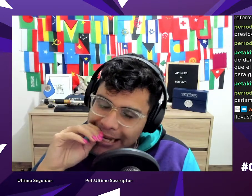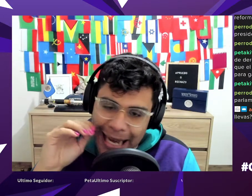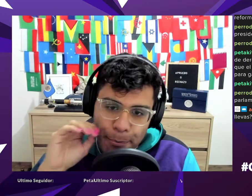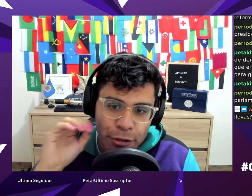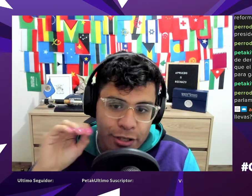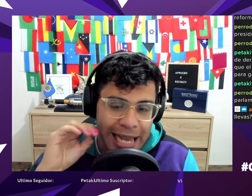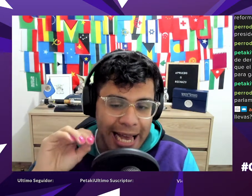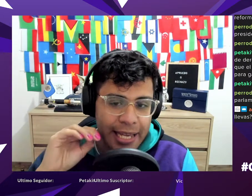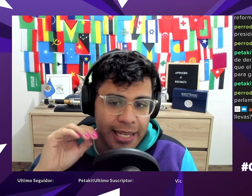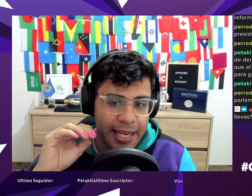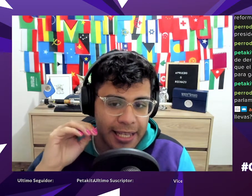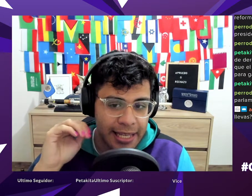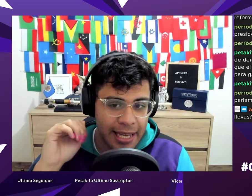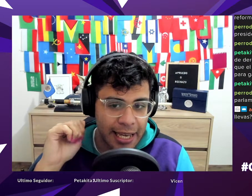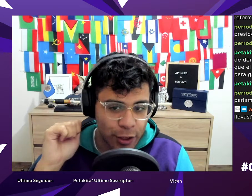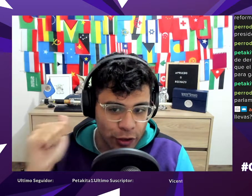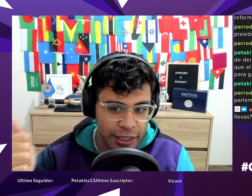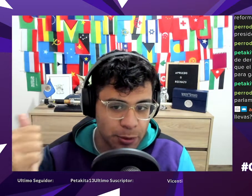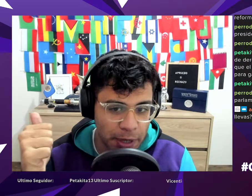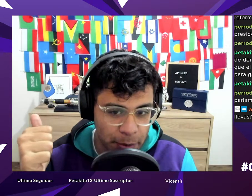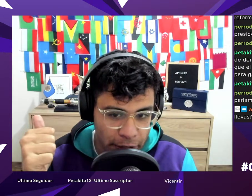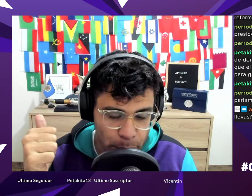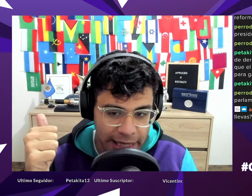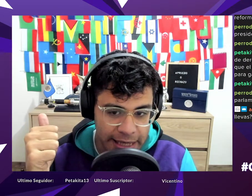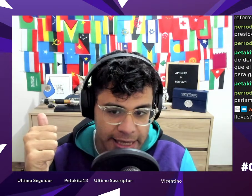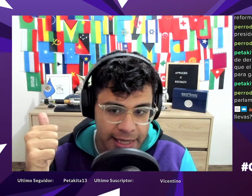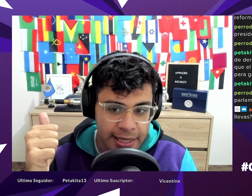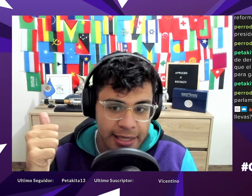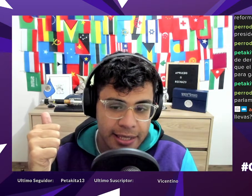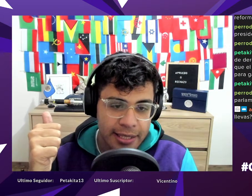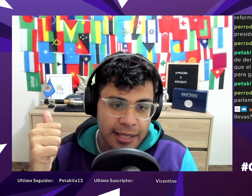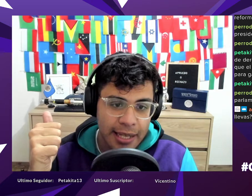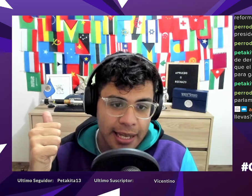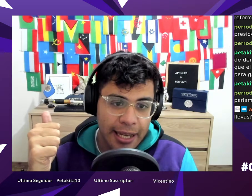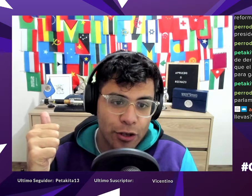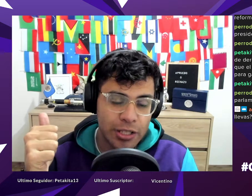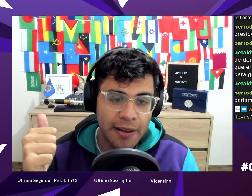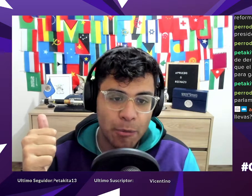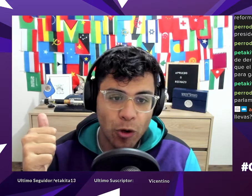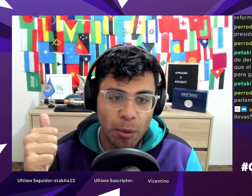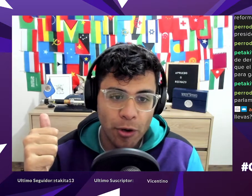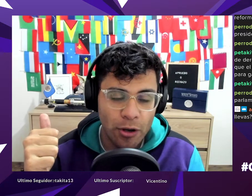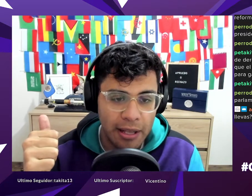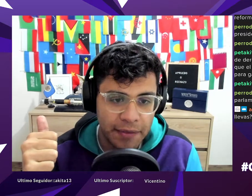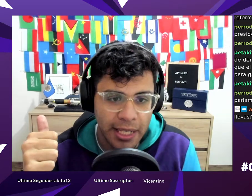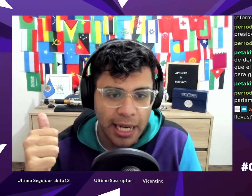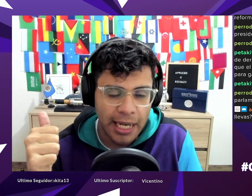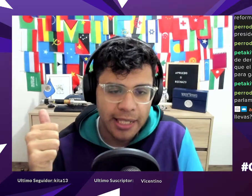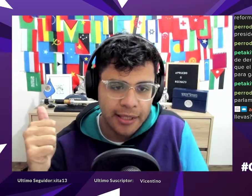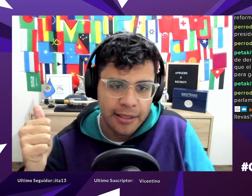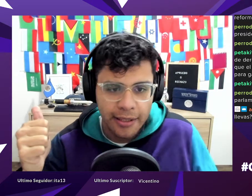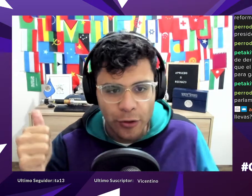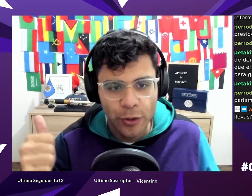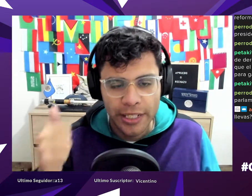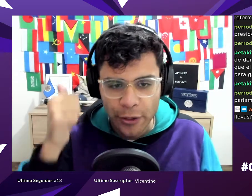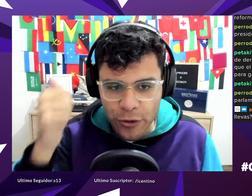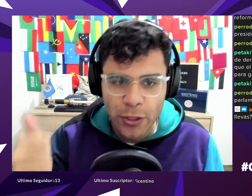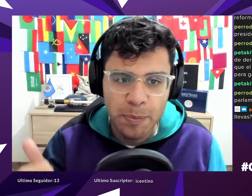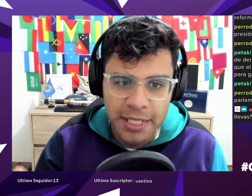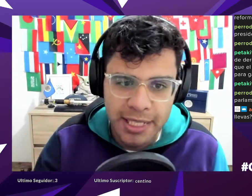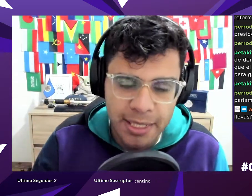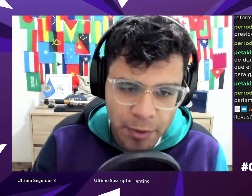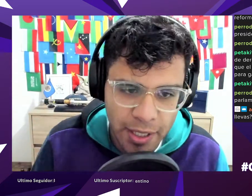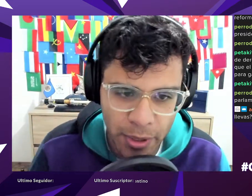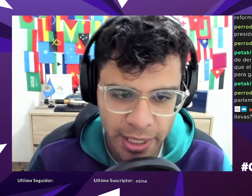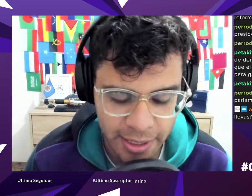que cambios hay es que el congreso puede poner urgencias no sabemos cómo lo va a definir la ley ya no